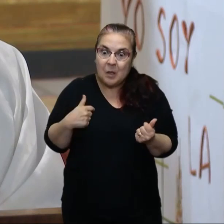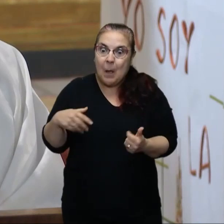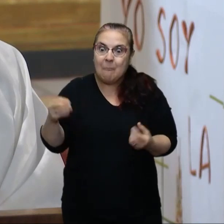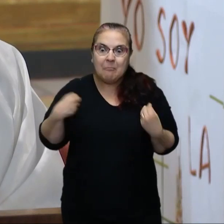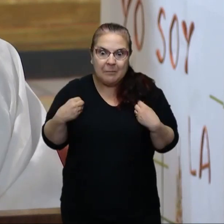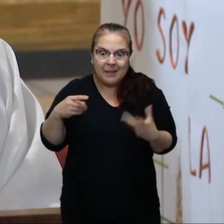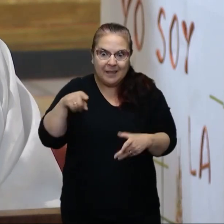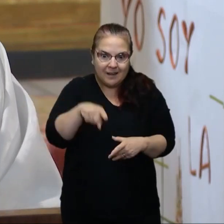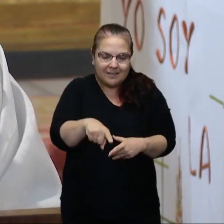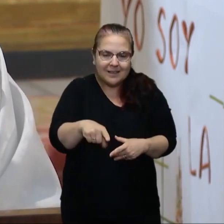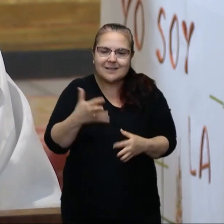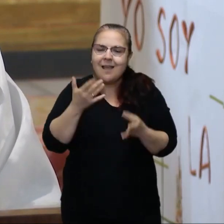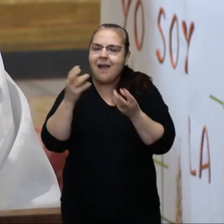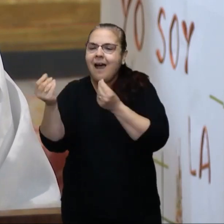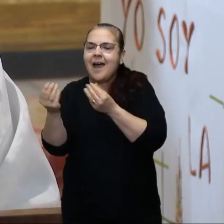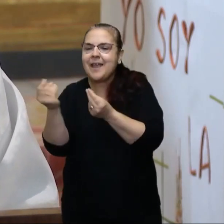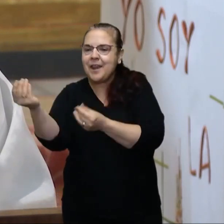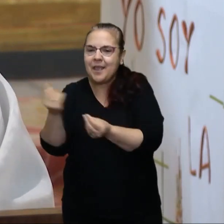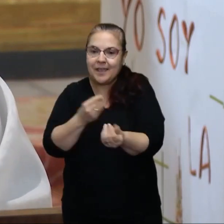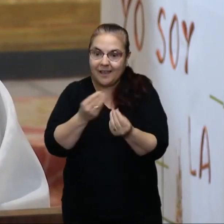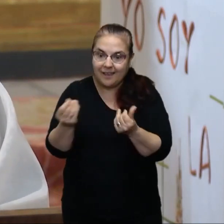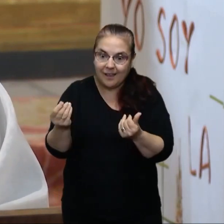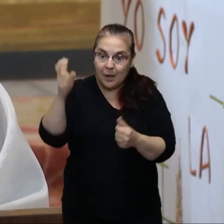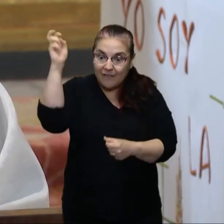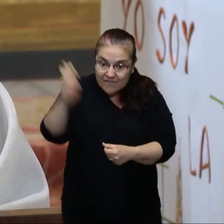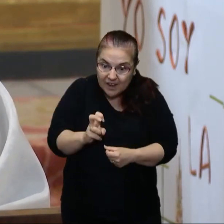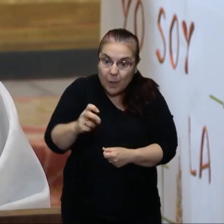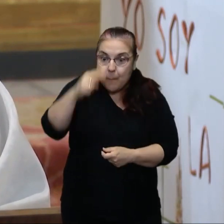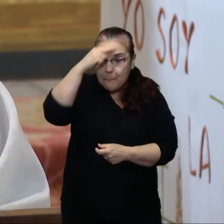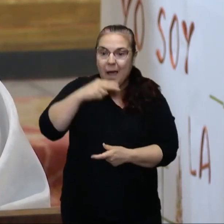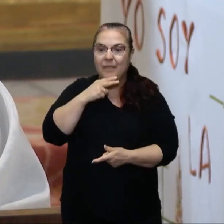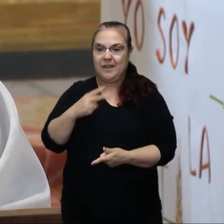de ese aire que proviene del Padre.